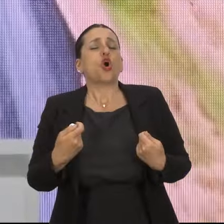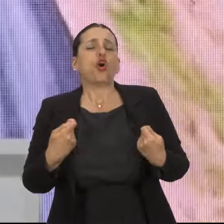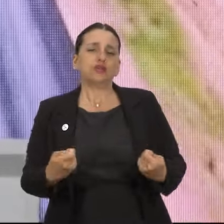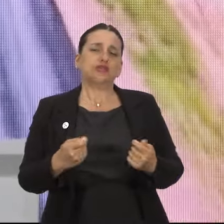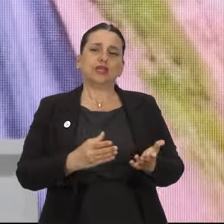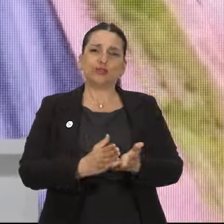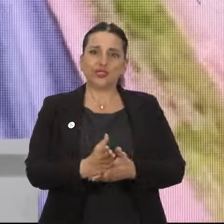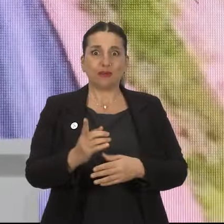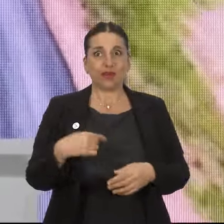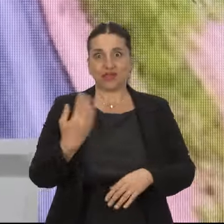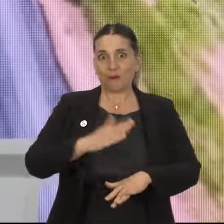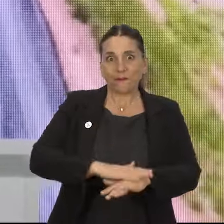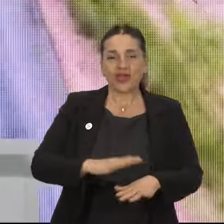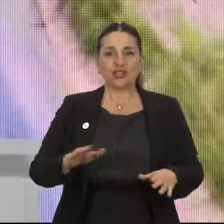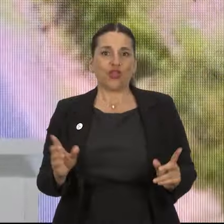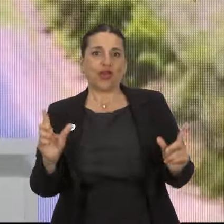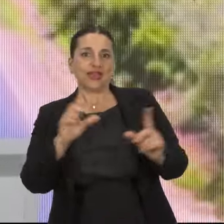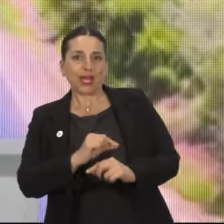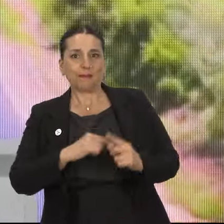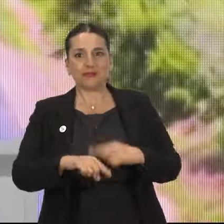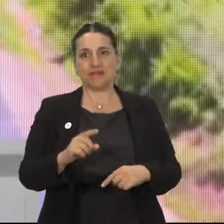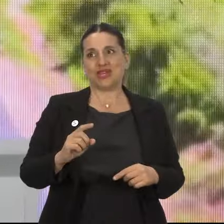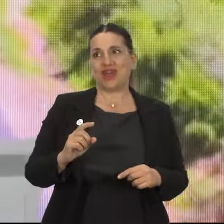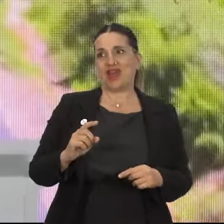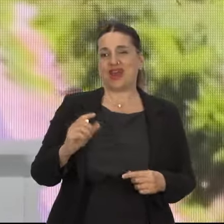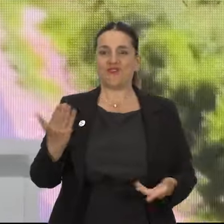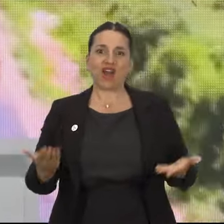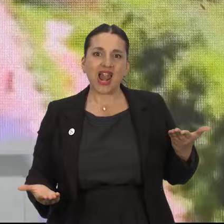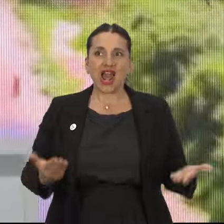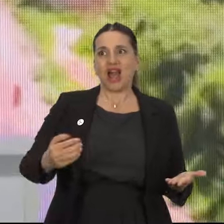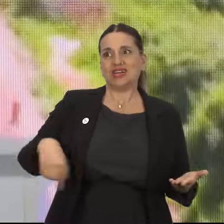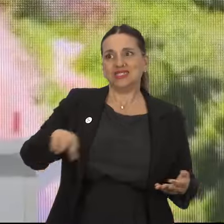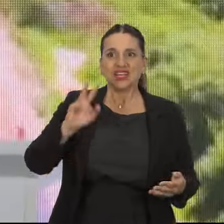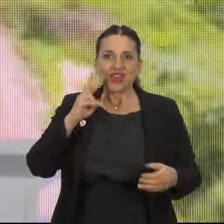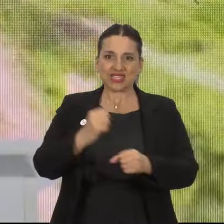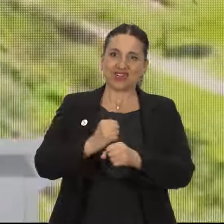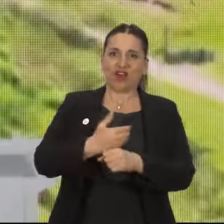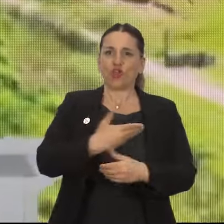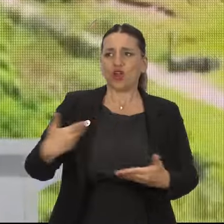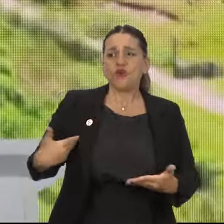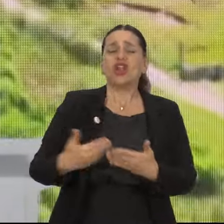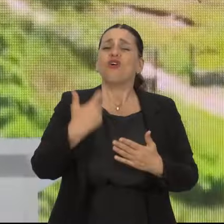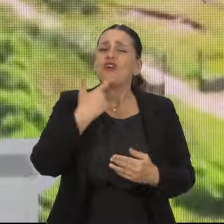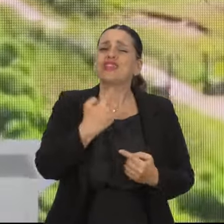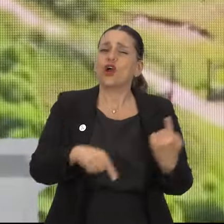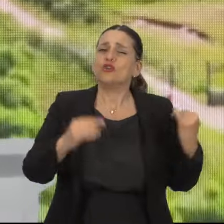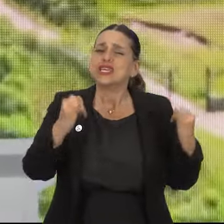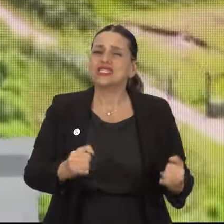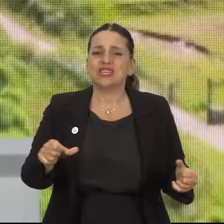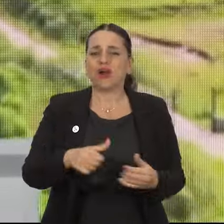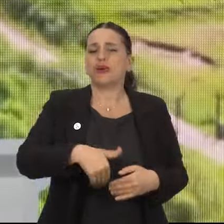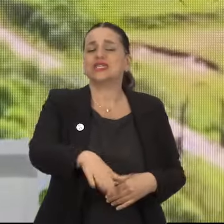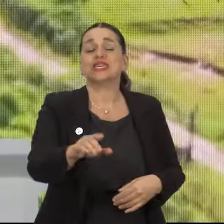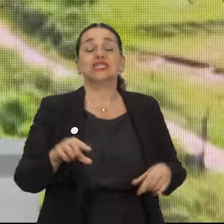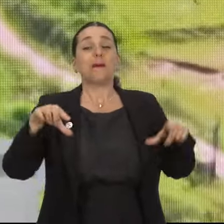eso insisto, en este momento de aterrizaje, este momento de cierre de balance, obviamente nos quedan cosas por hacer.